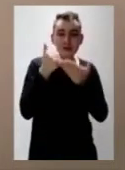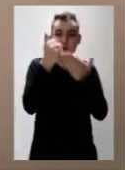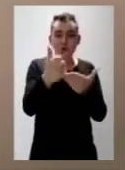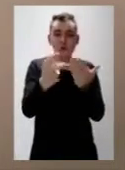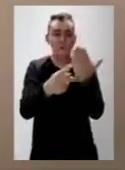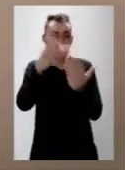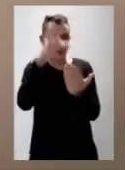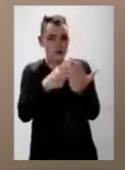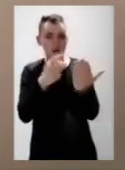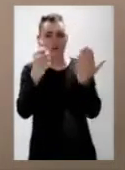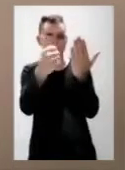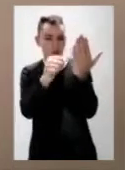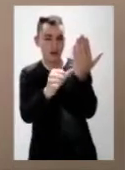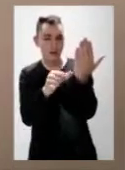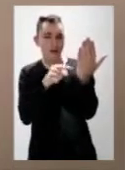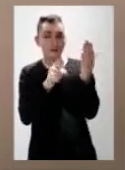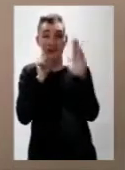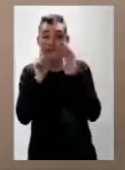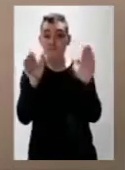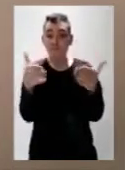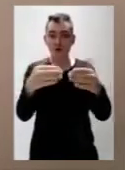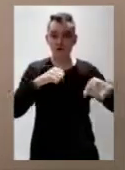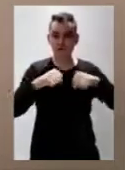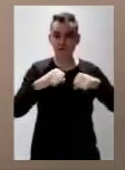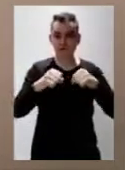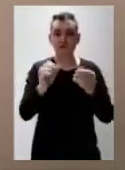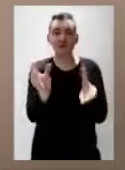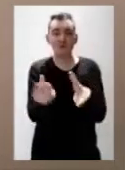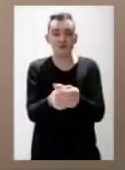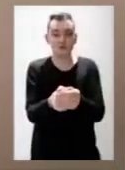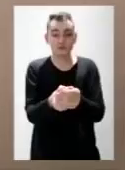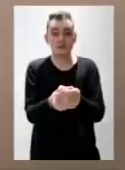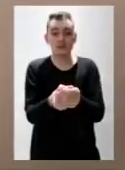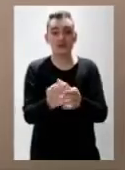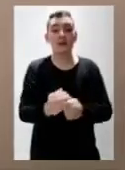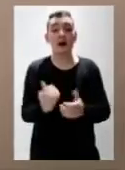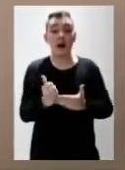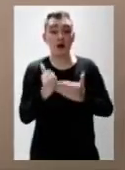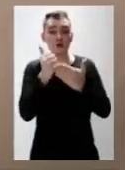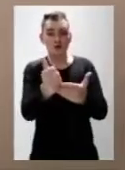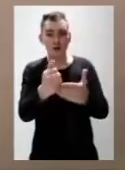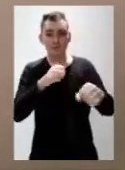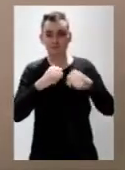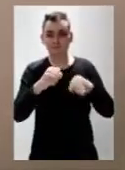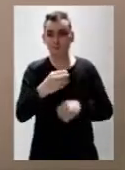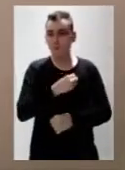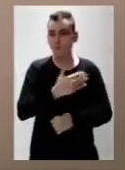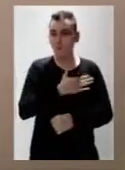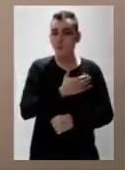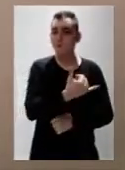enfoque y acciones inclusivas que benefician y equiparan oportunidades para la población con discapacidad.